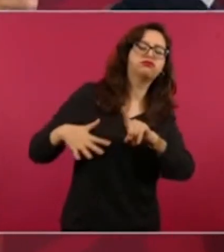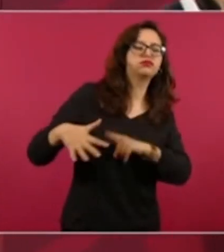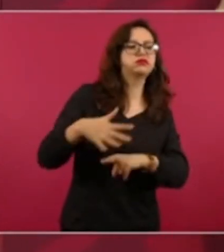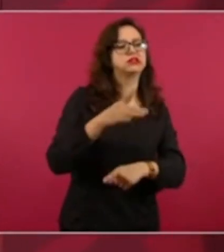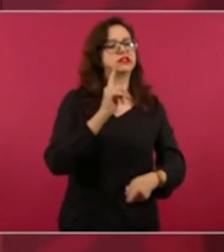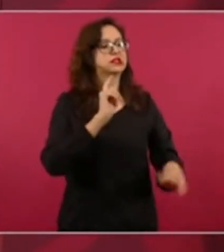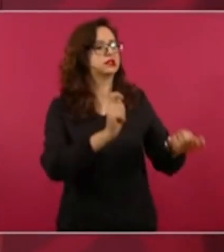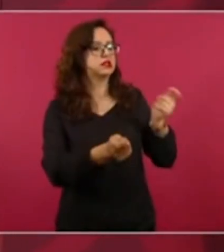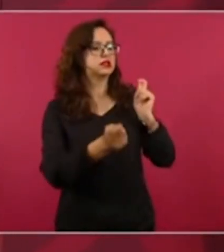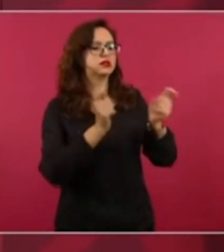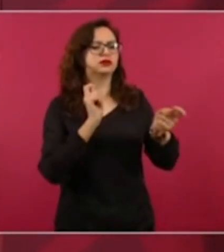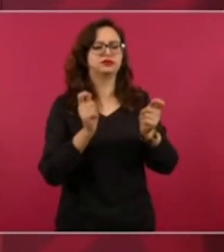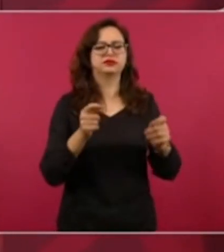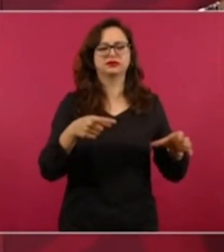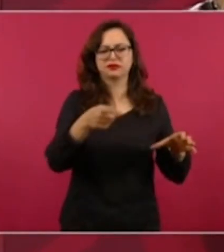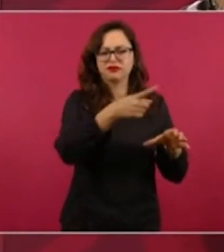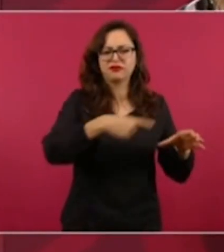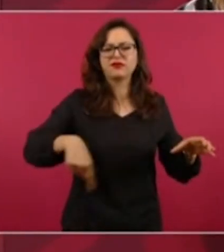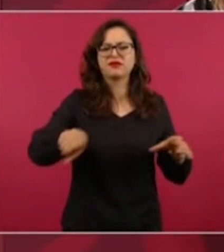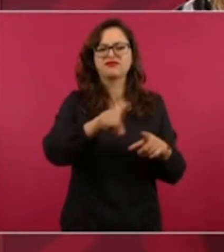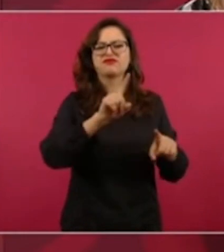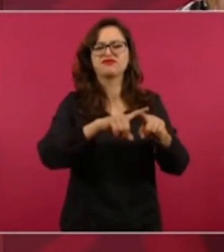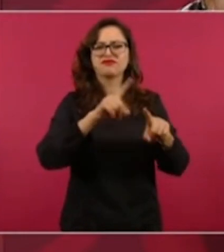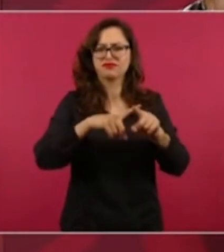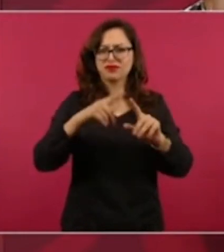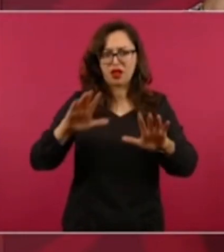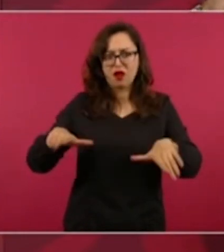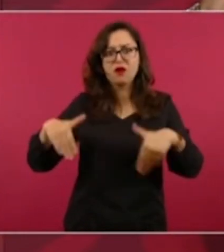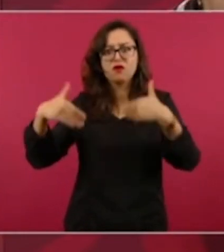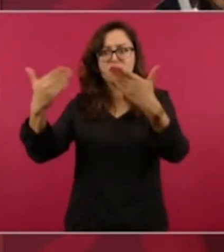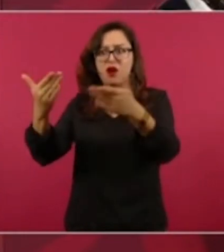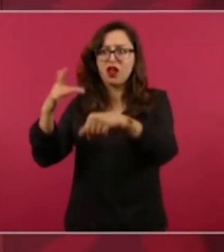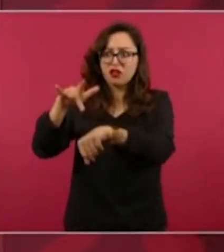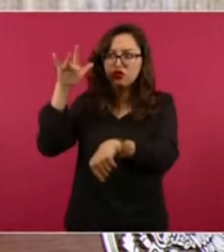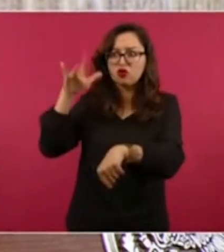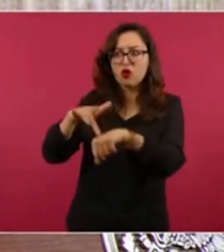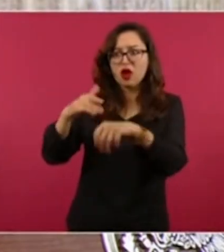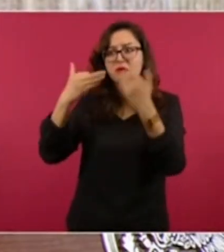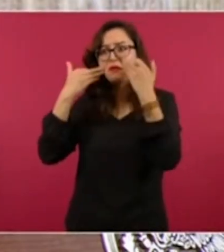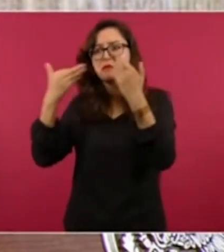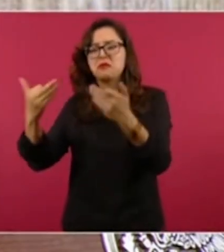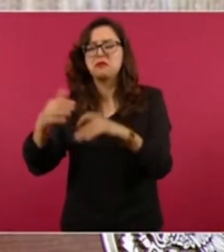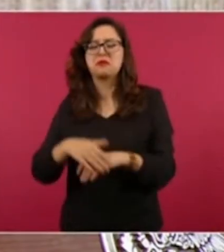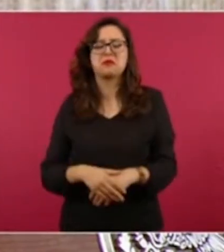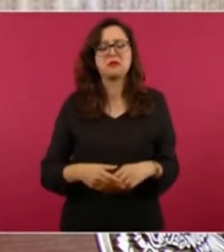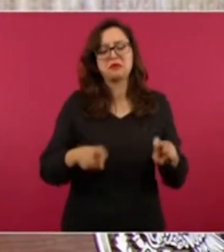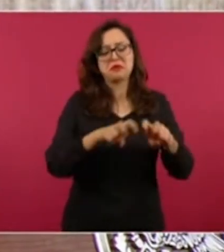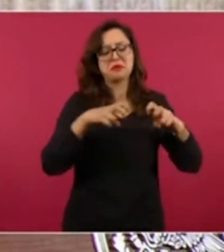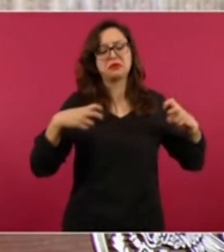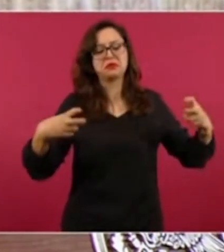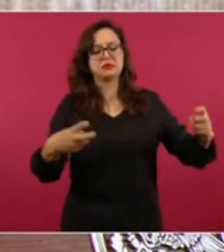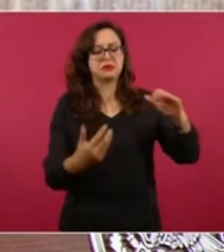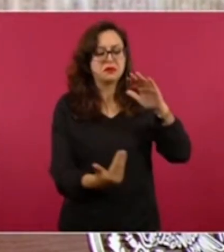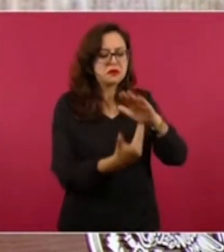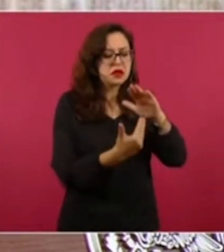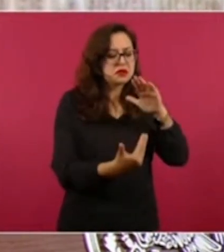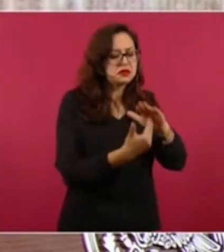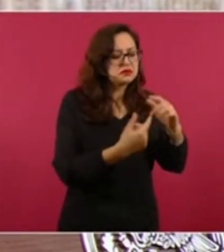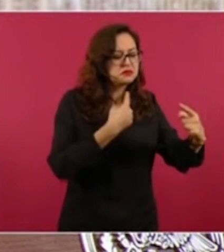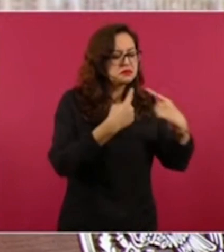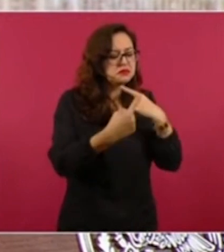intelectuales orgánicos del régimen anterior. Entonces, ¿a qué van